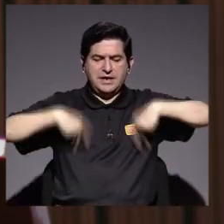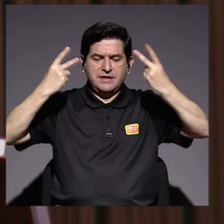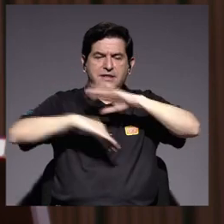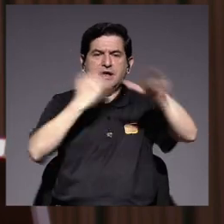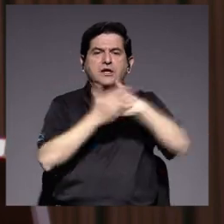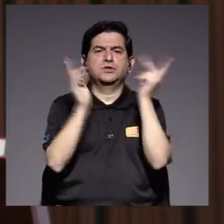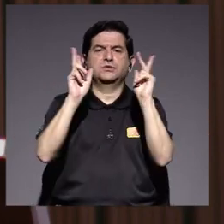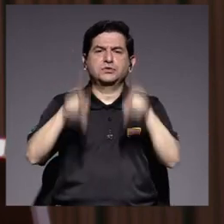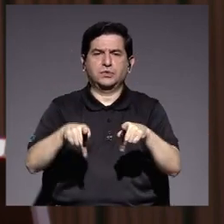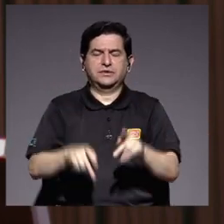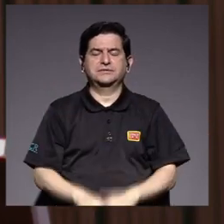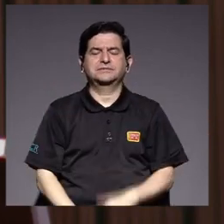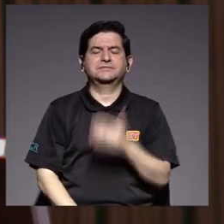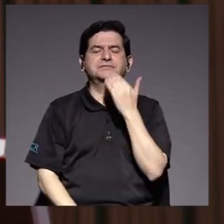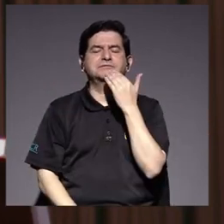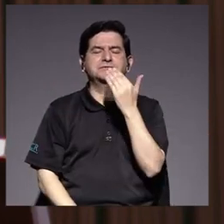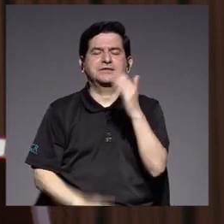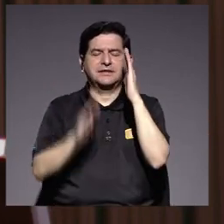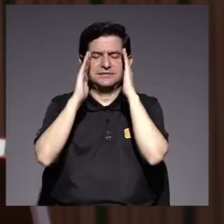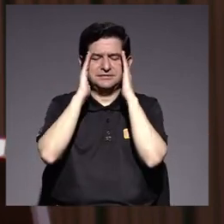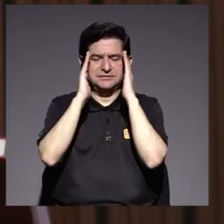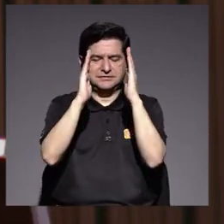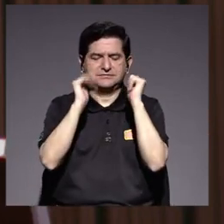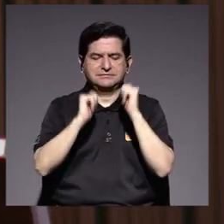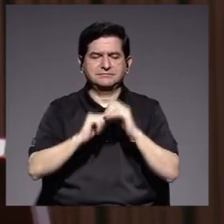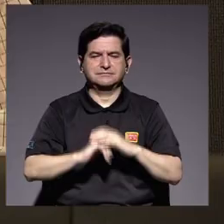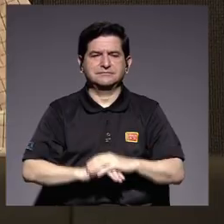población. Muchas gracias por su atención.